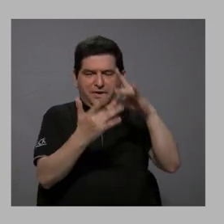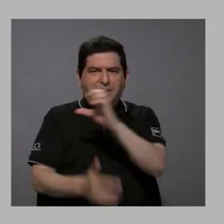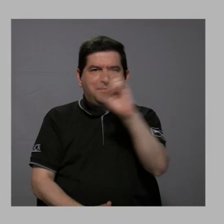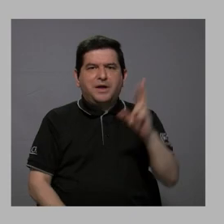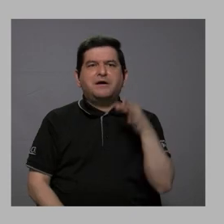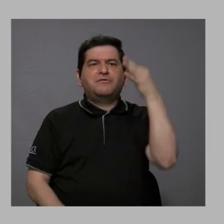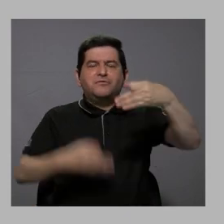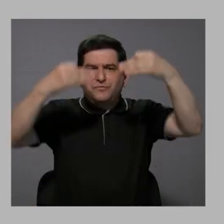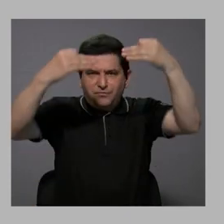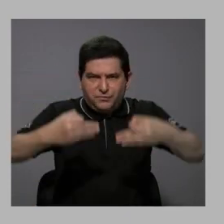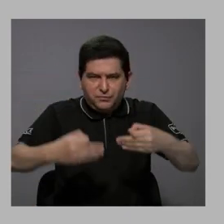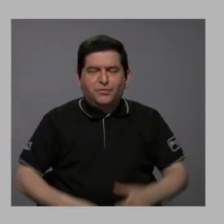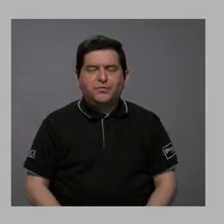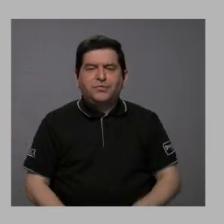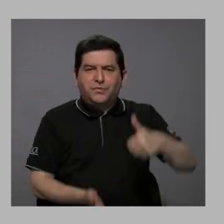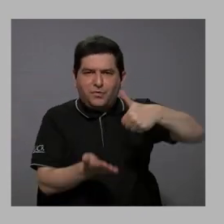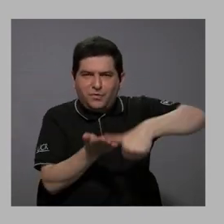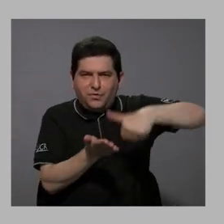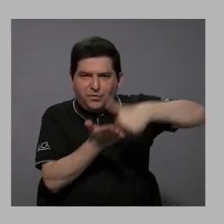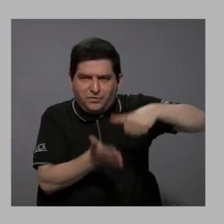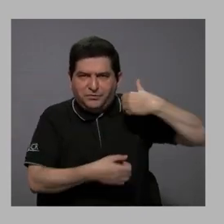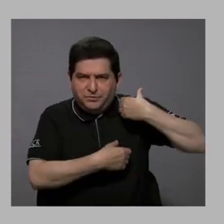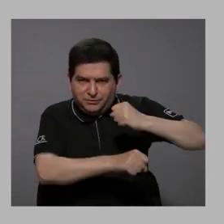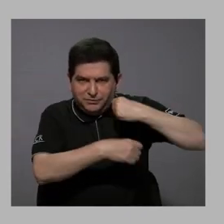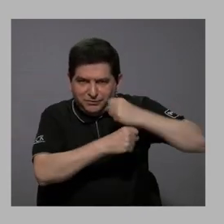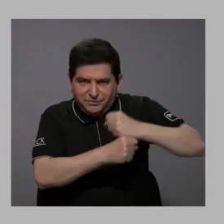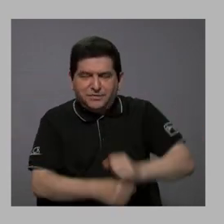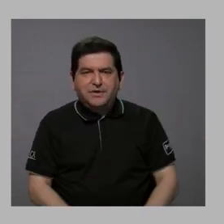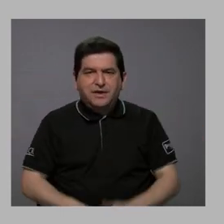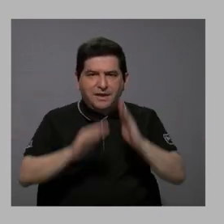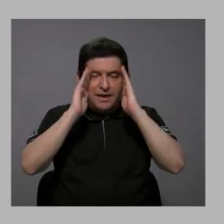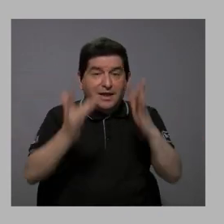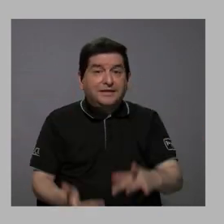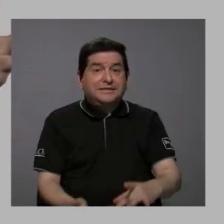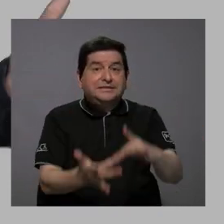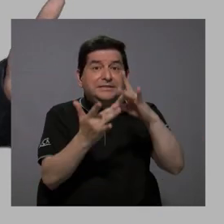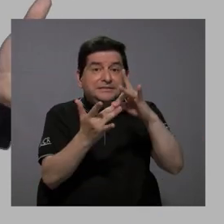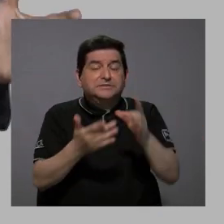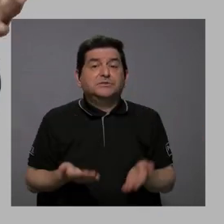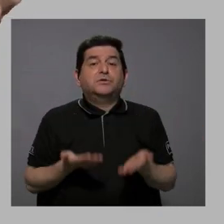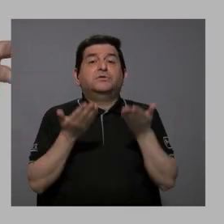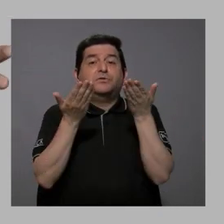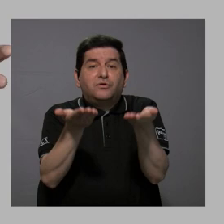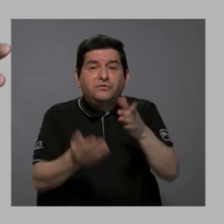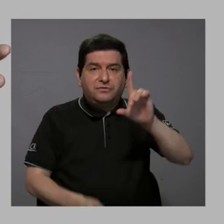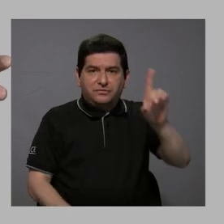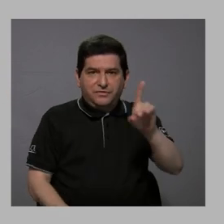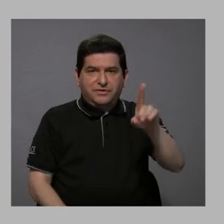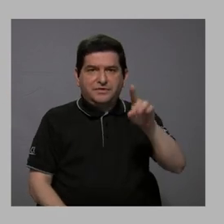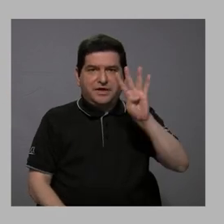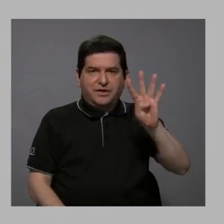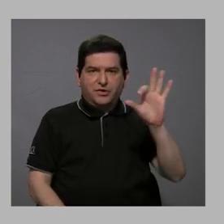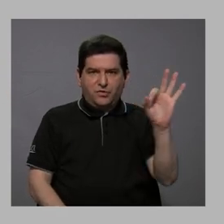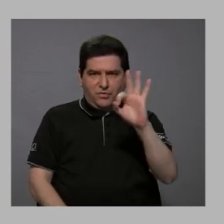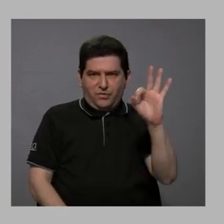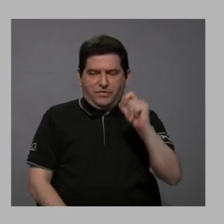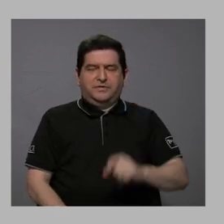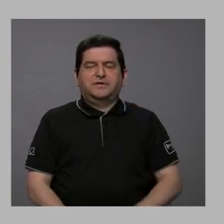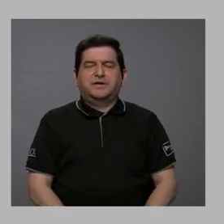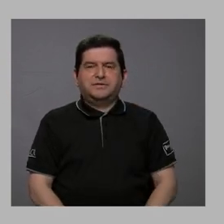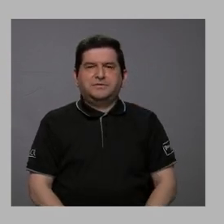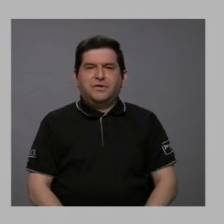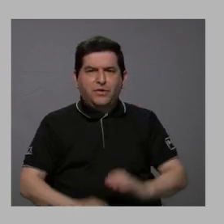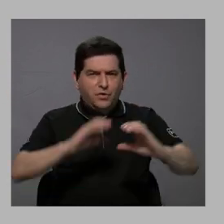Costa Rica en Juego sobre las elecciones municipales y la cobertura especial que le ofreceremos este domingo 4 de febrero